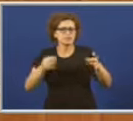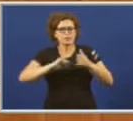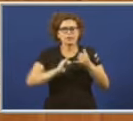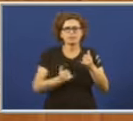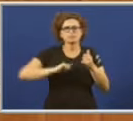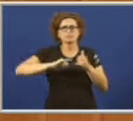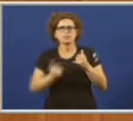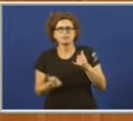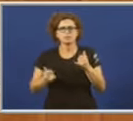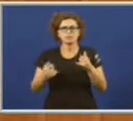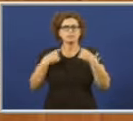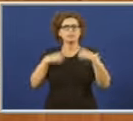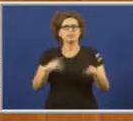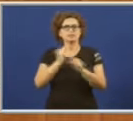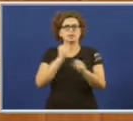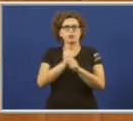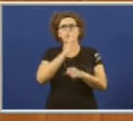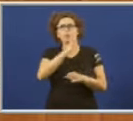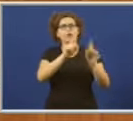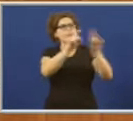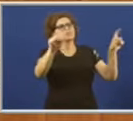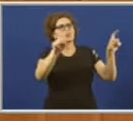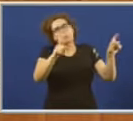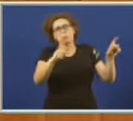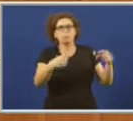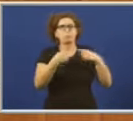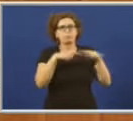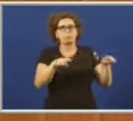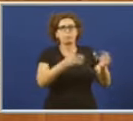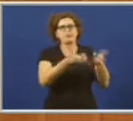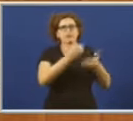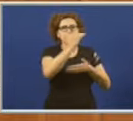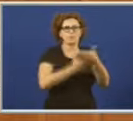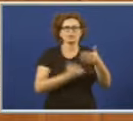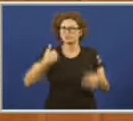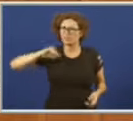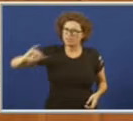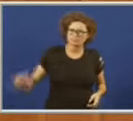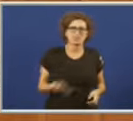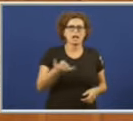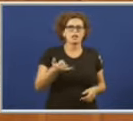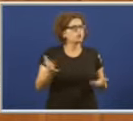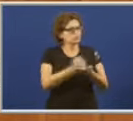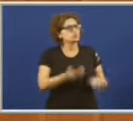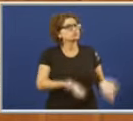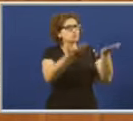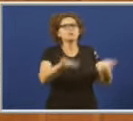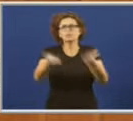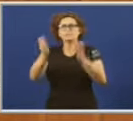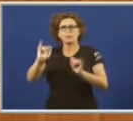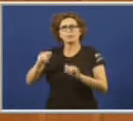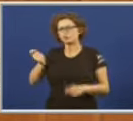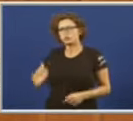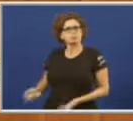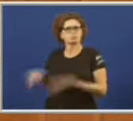sen traballo só con declarar que a empresa prevé reducir beneficios. Cansa de que todo suba menos os salarios deste país,